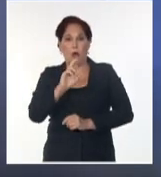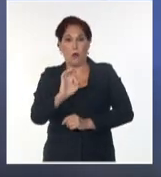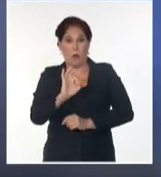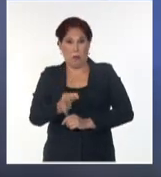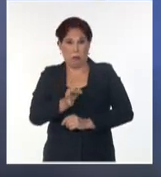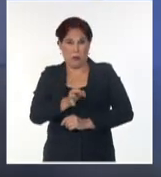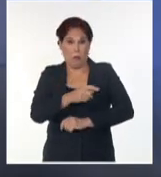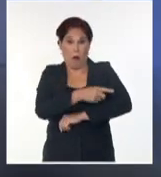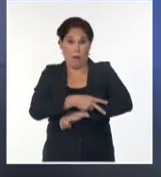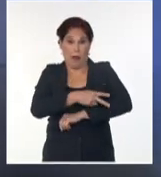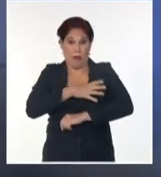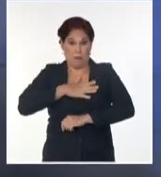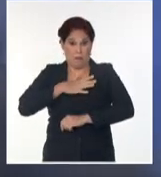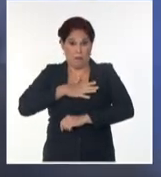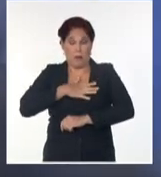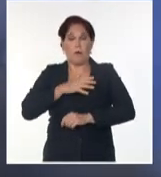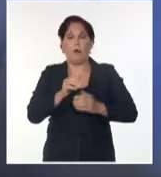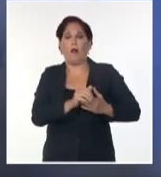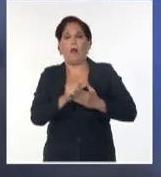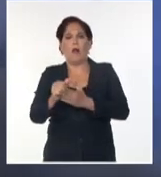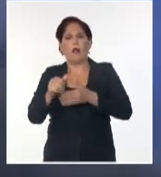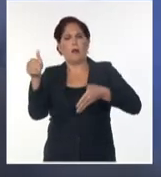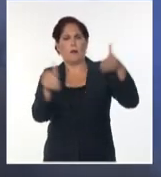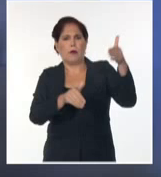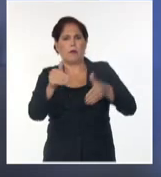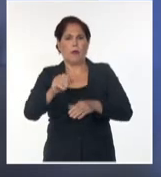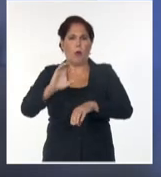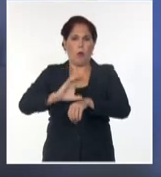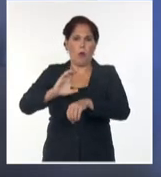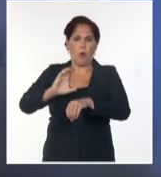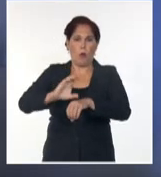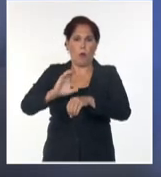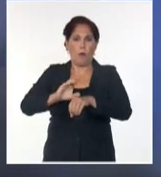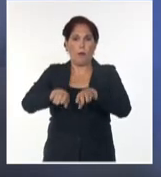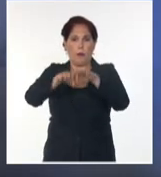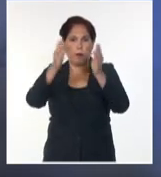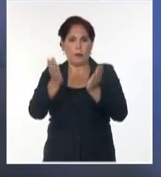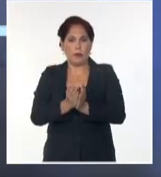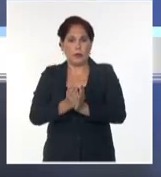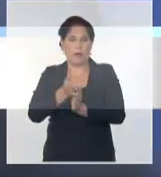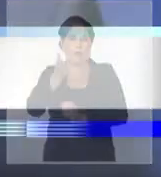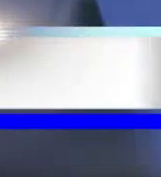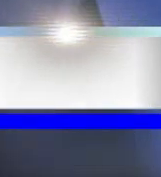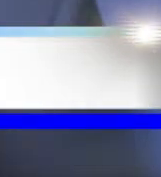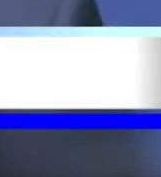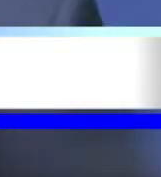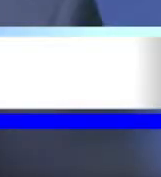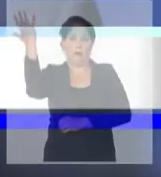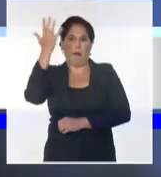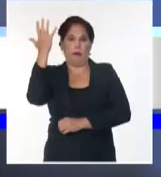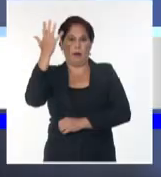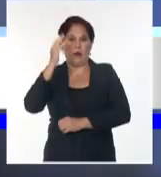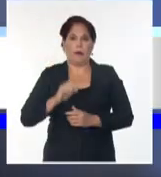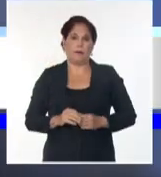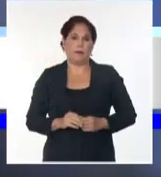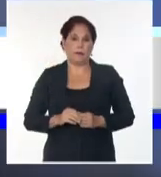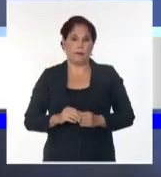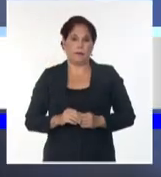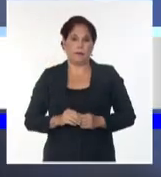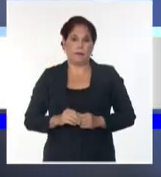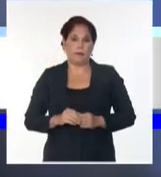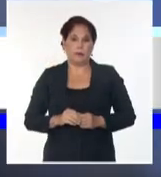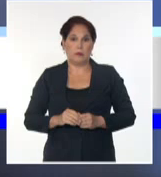Polinesia, se dirige a los líderes que participaron en la Cumbre Mundial sobre el Clima de ese año. No lo hizo en la comodidad de su despacho.